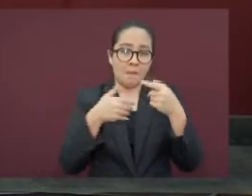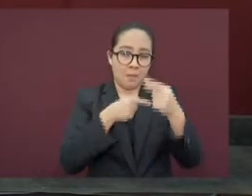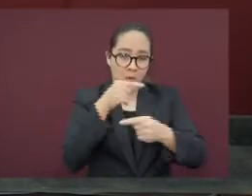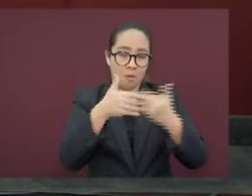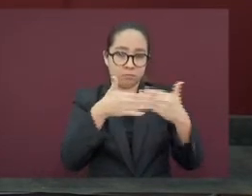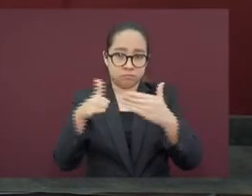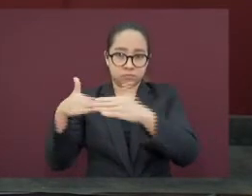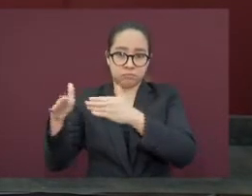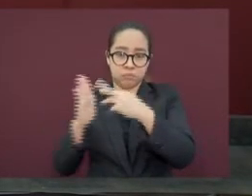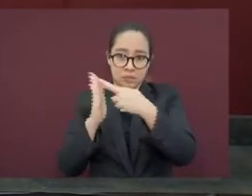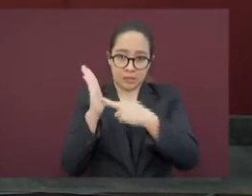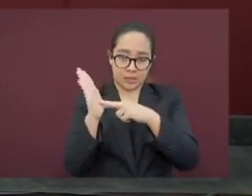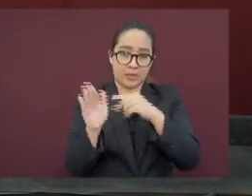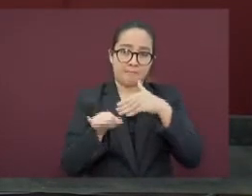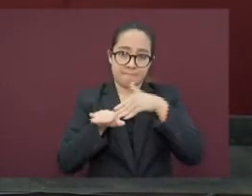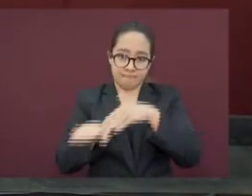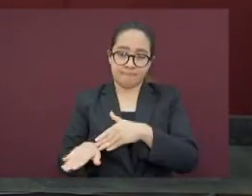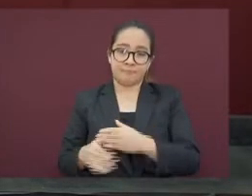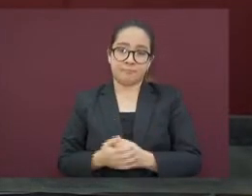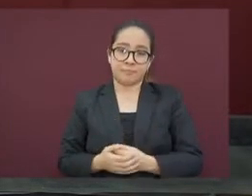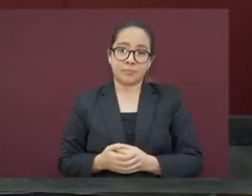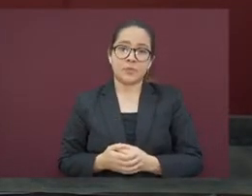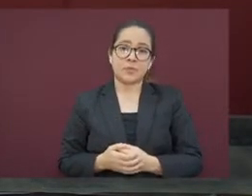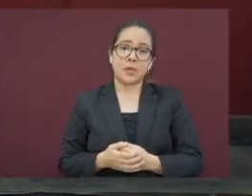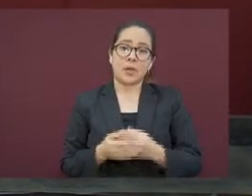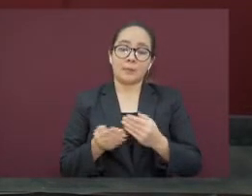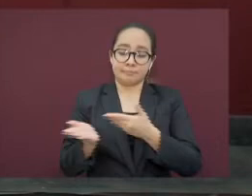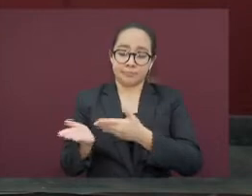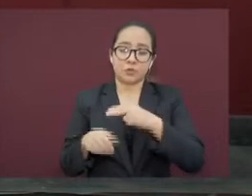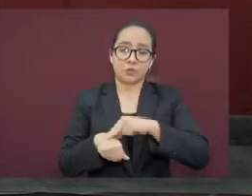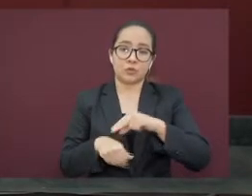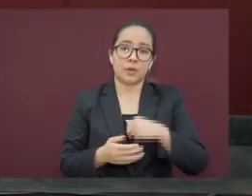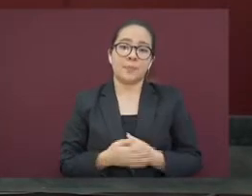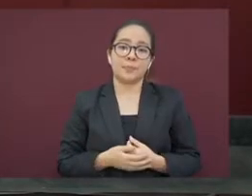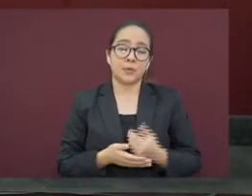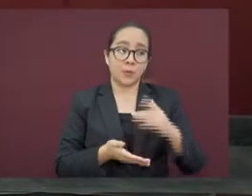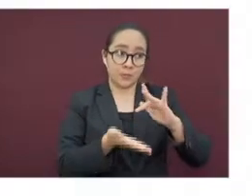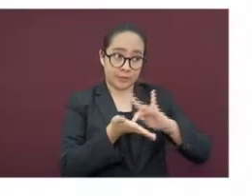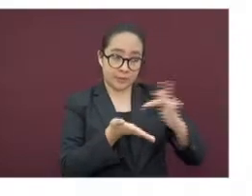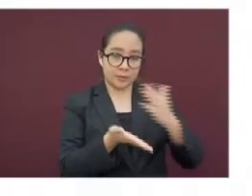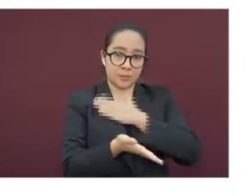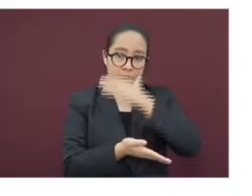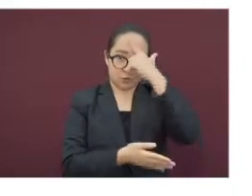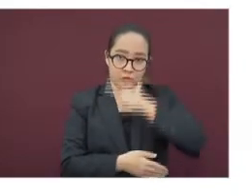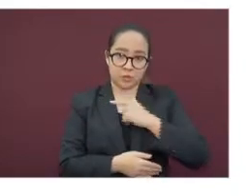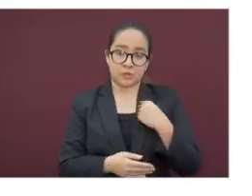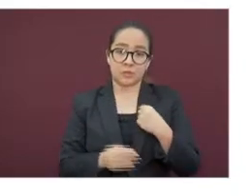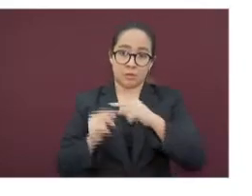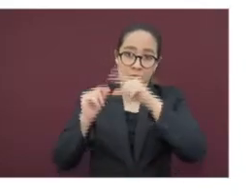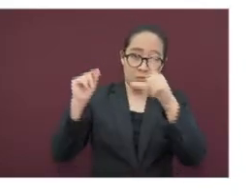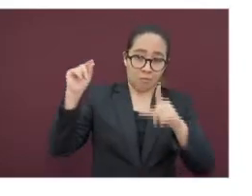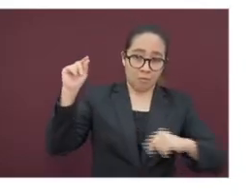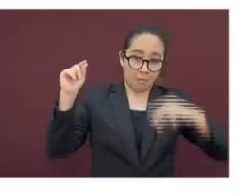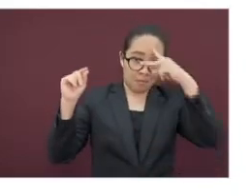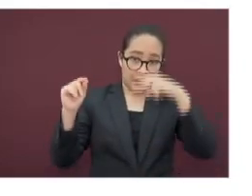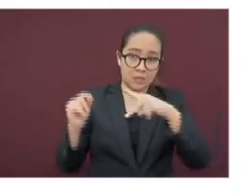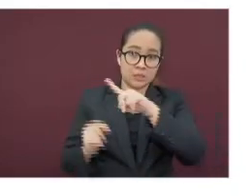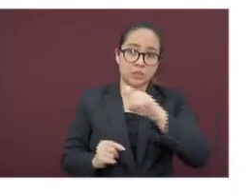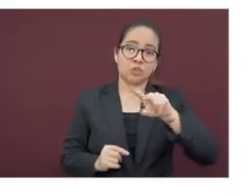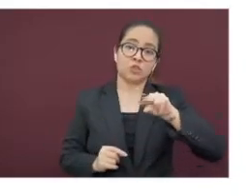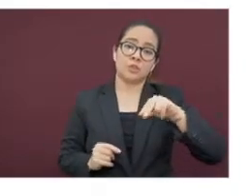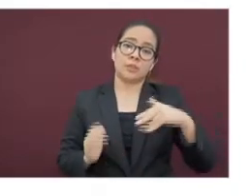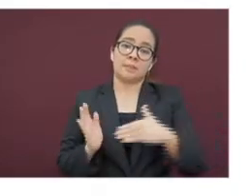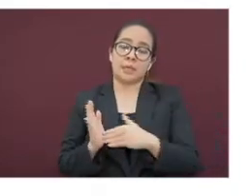Adelante, doctora. Muchas gracias, doctor. Buenas noches. A nivel nacional se han registrado ciento ochenta mil